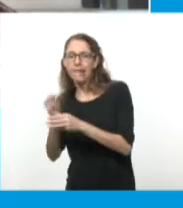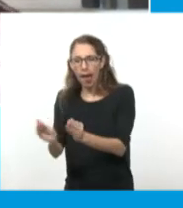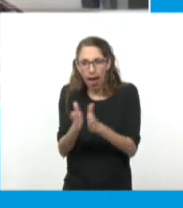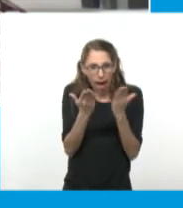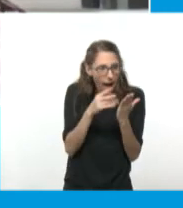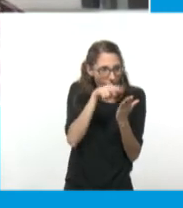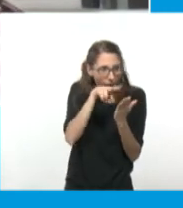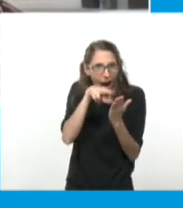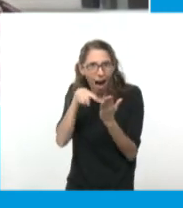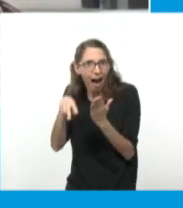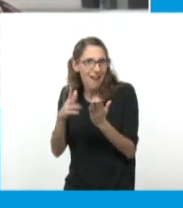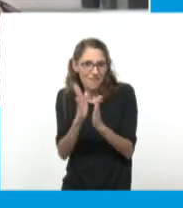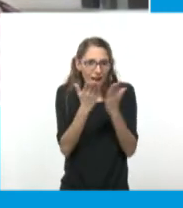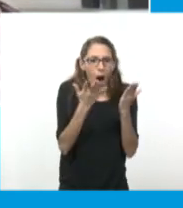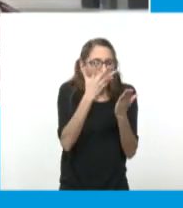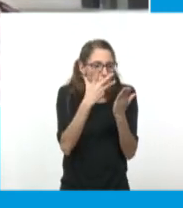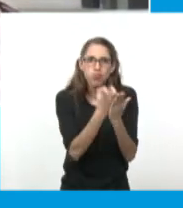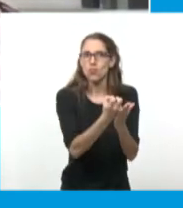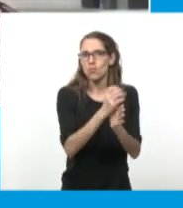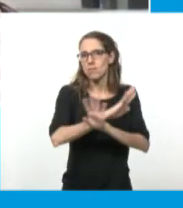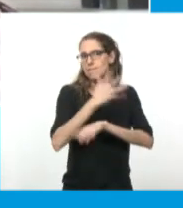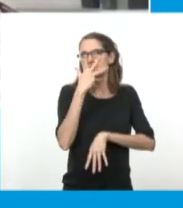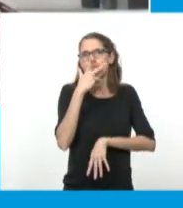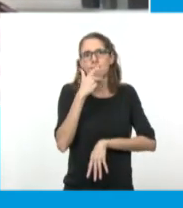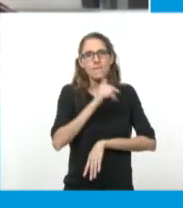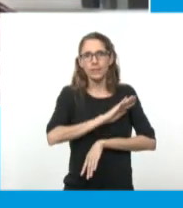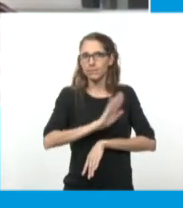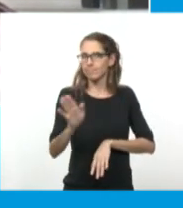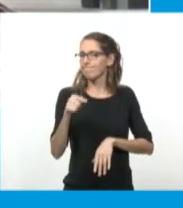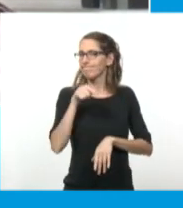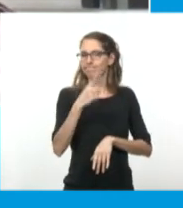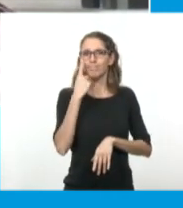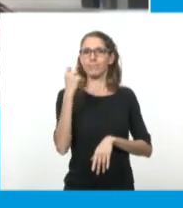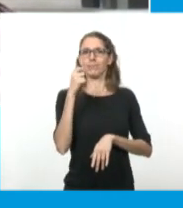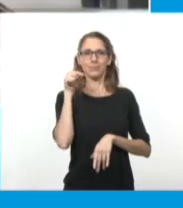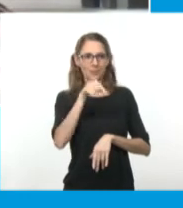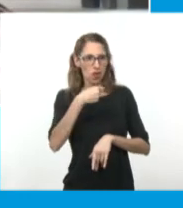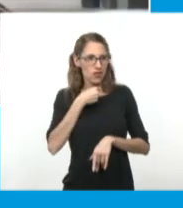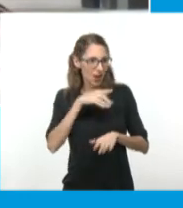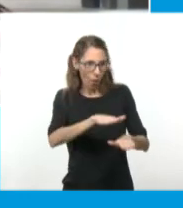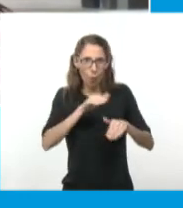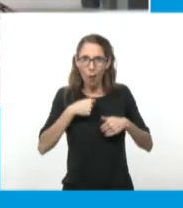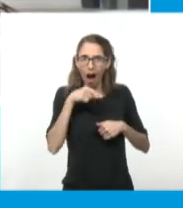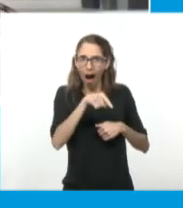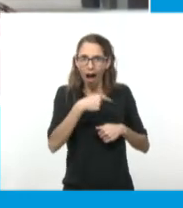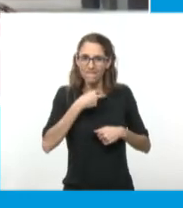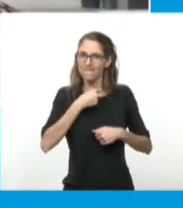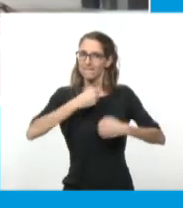muchos libros. Me encantó, me encantó. Y dije, esto es lo que quiero hacer yo. Esto, esto.